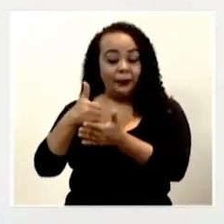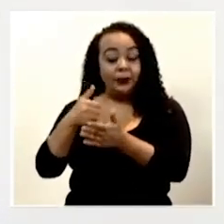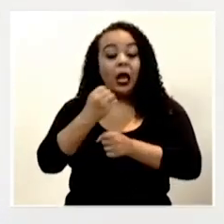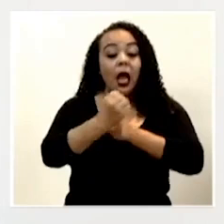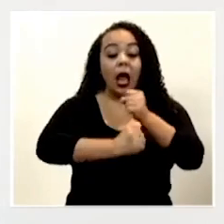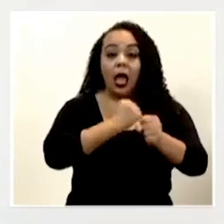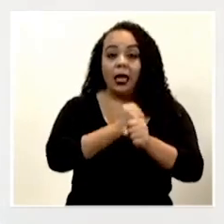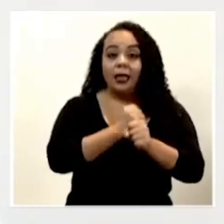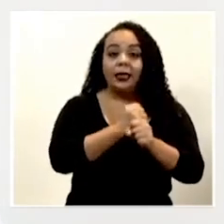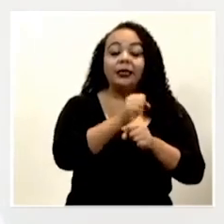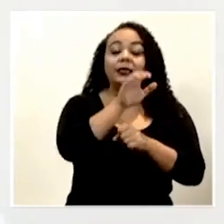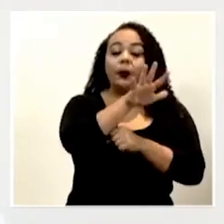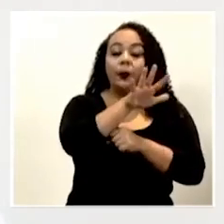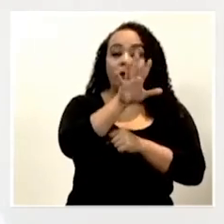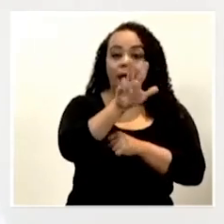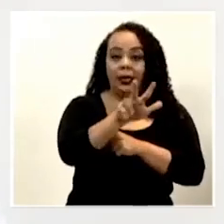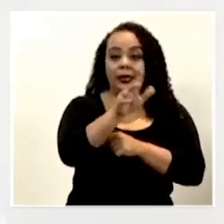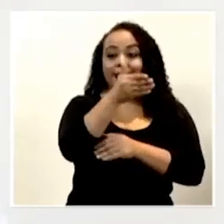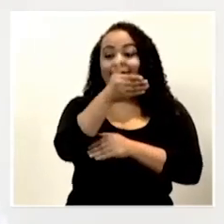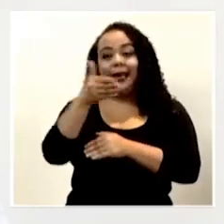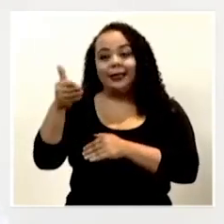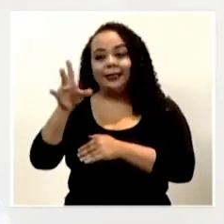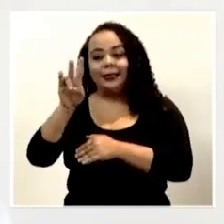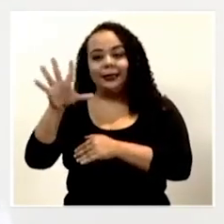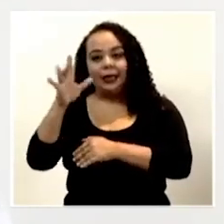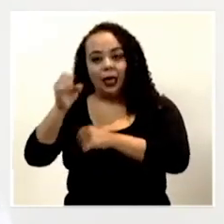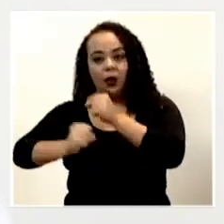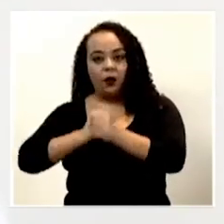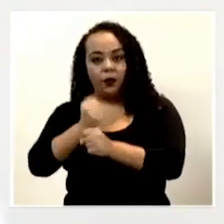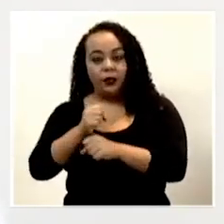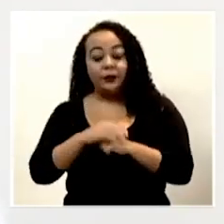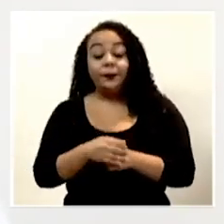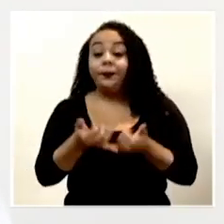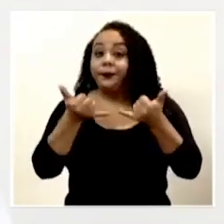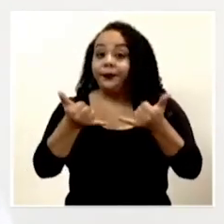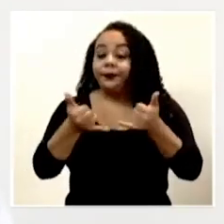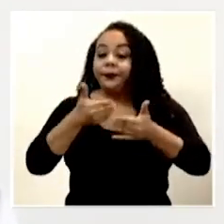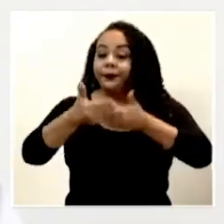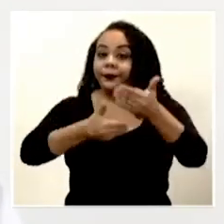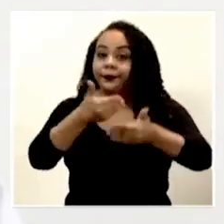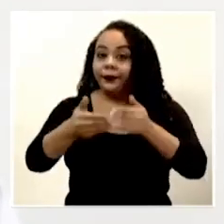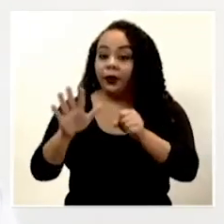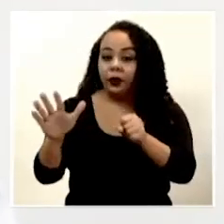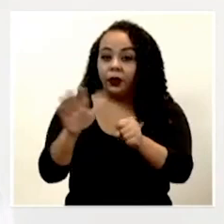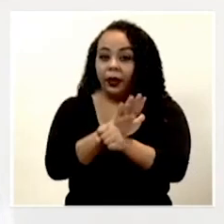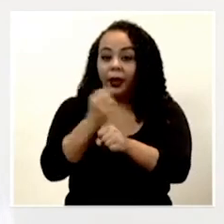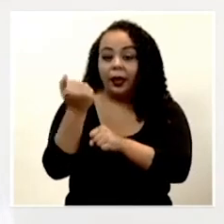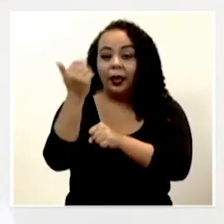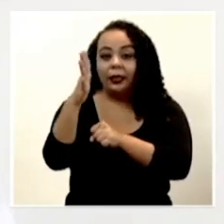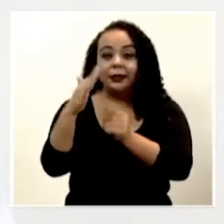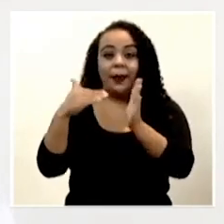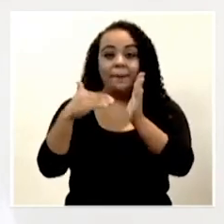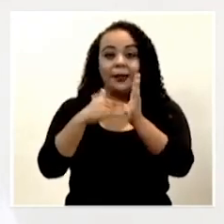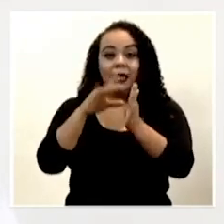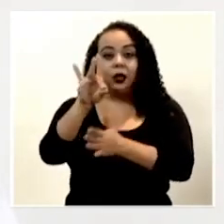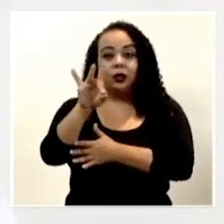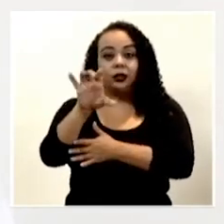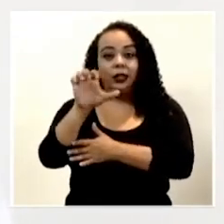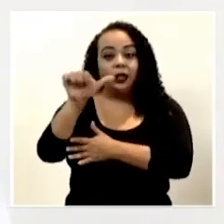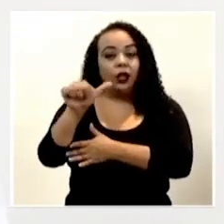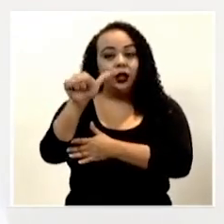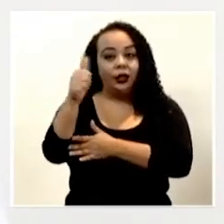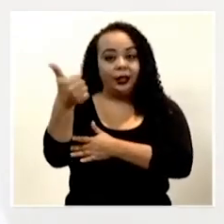que va desde los 53 hasta los 75 años. Al día de hoy se han procesado un total de 15,810